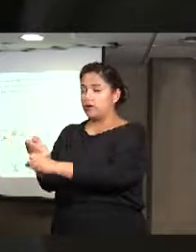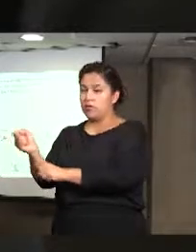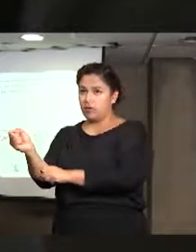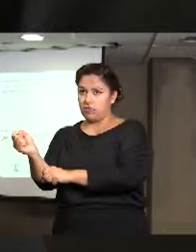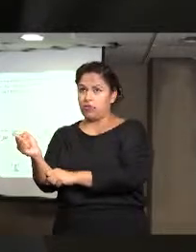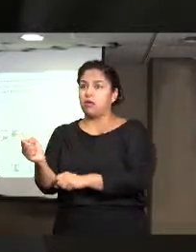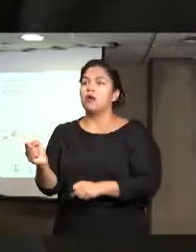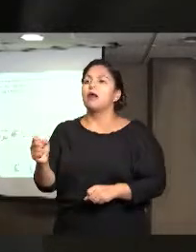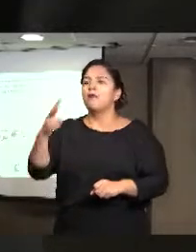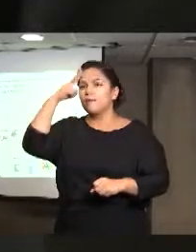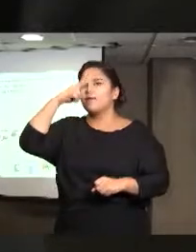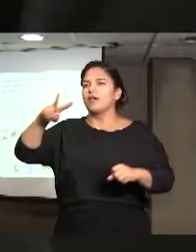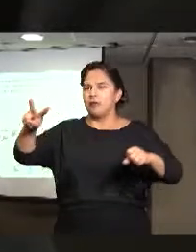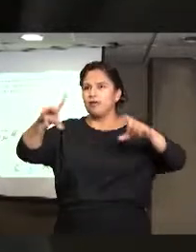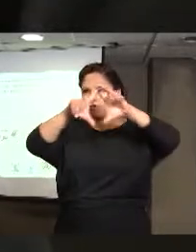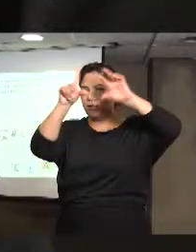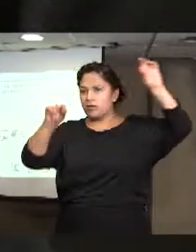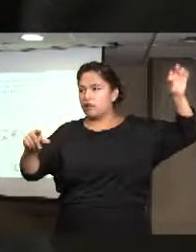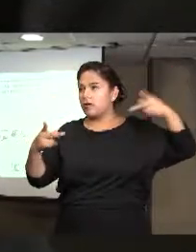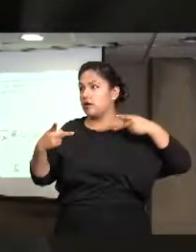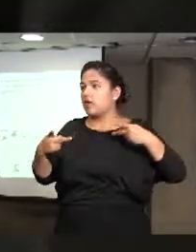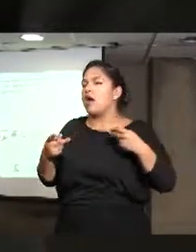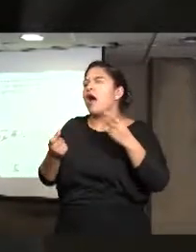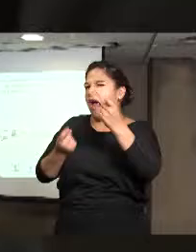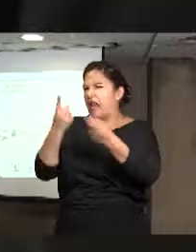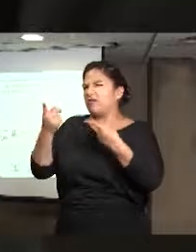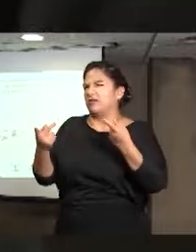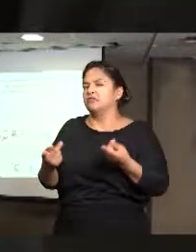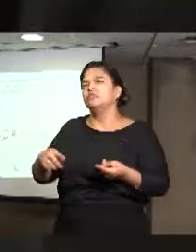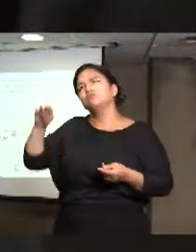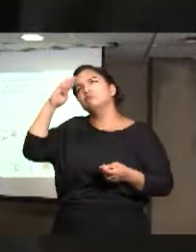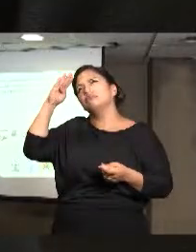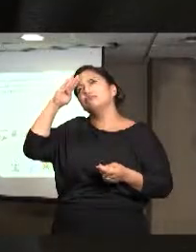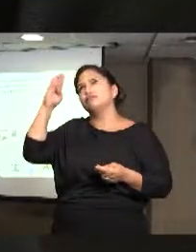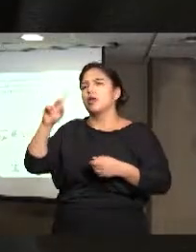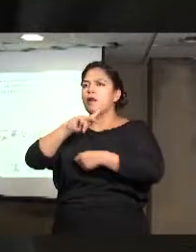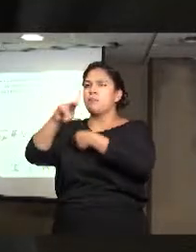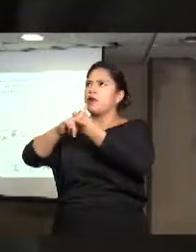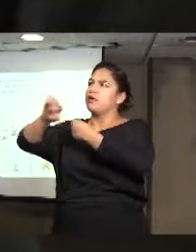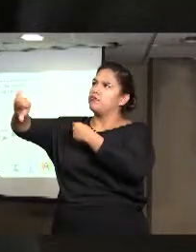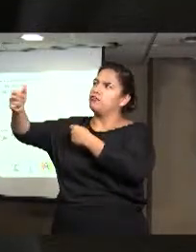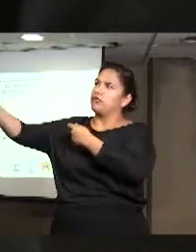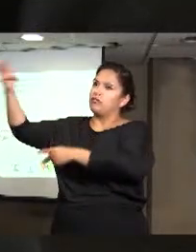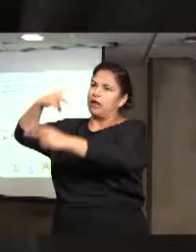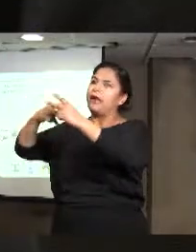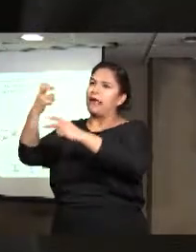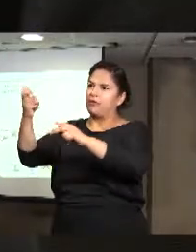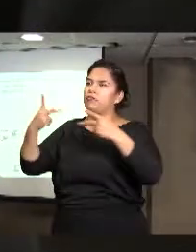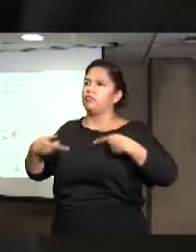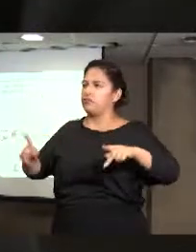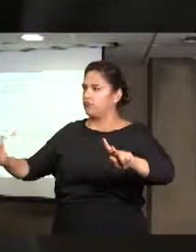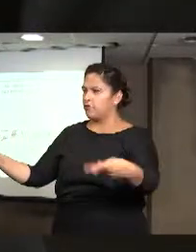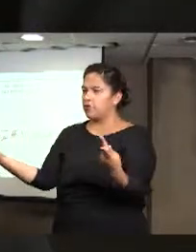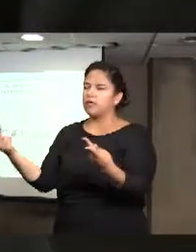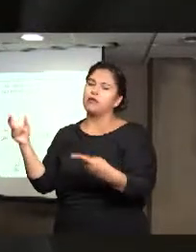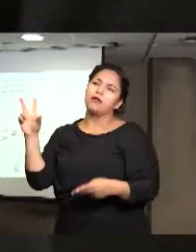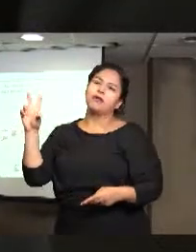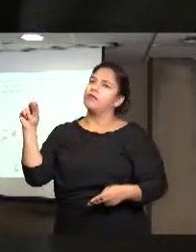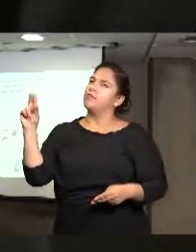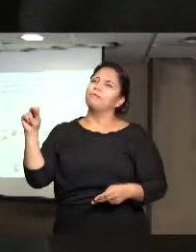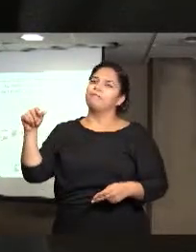que son extranjeras, pero en México la mayoría de las víctimas que tenemos en base a la información que nos da la autoridad son mexicanas,